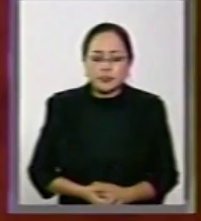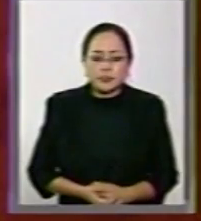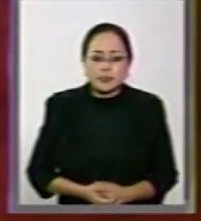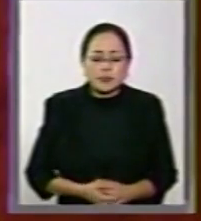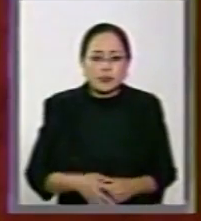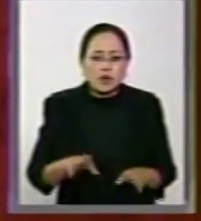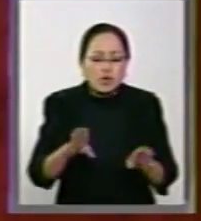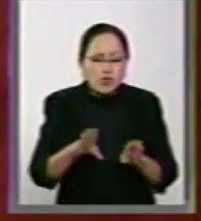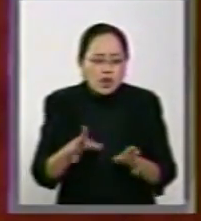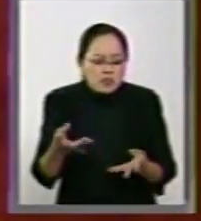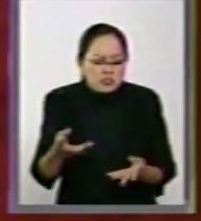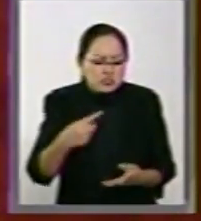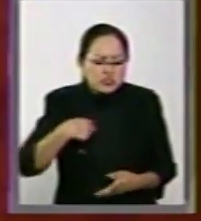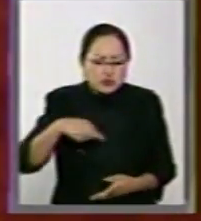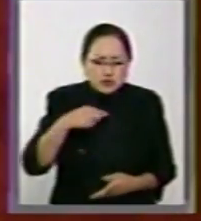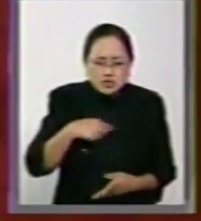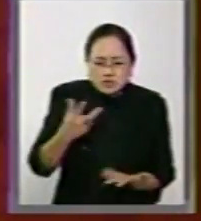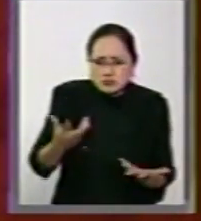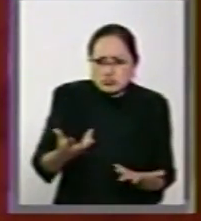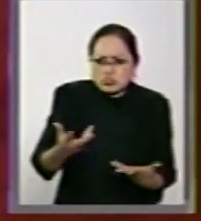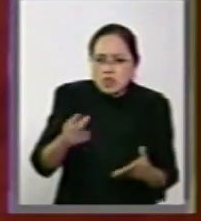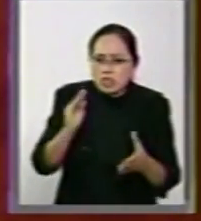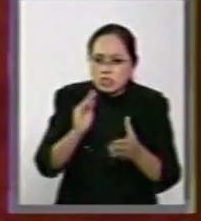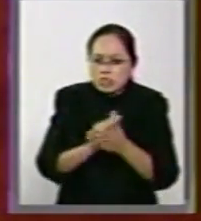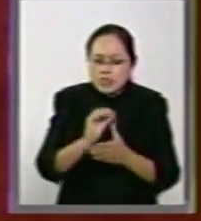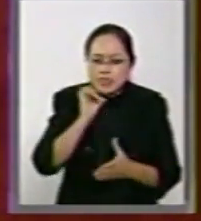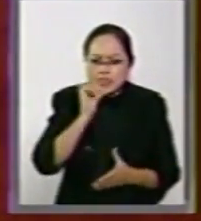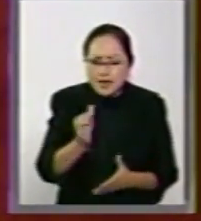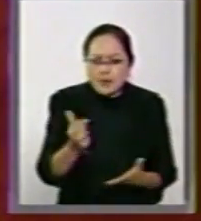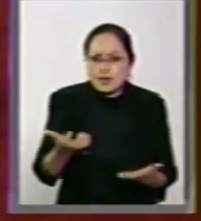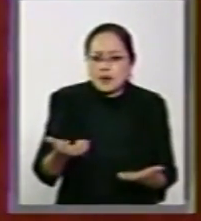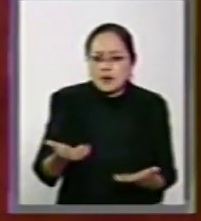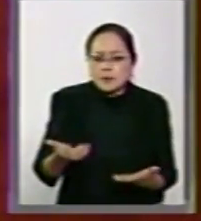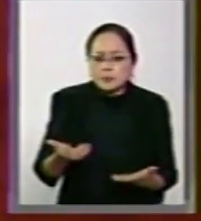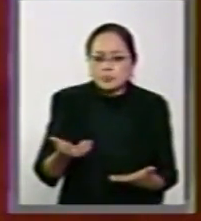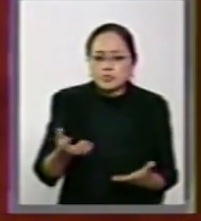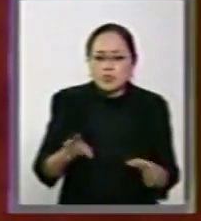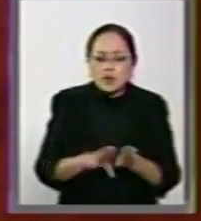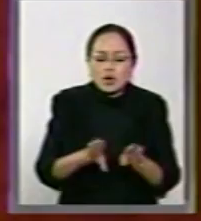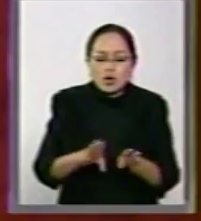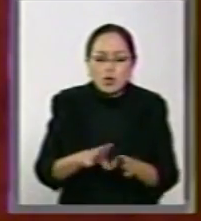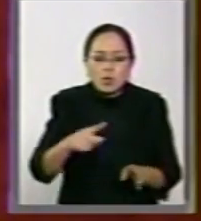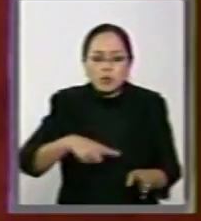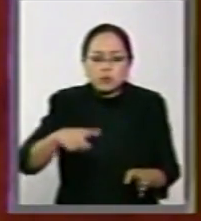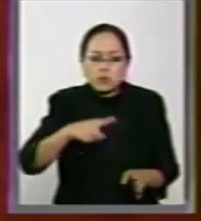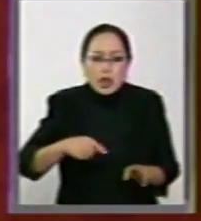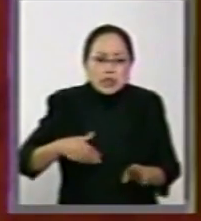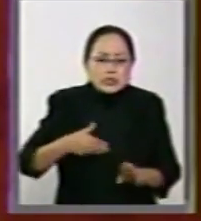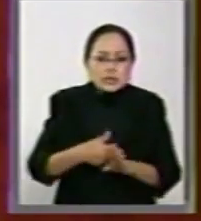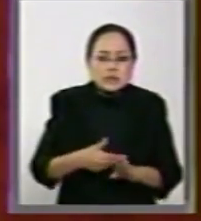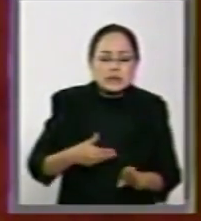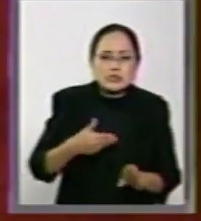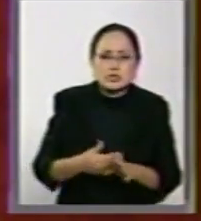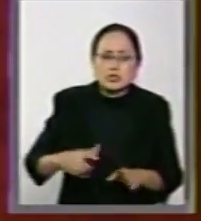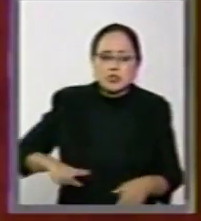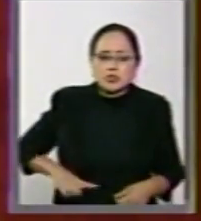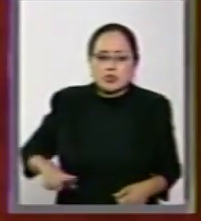¿Cómo dejar pasar por alto los intentos de boicot a estos gobiernos?